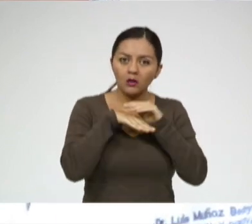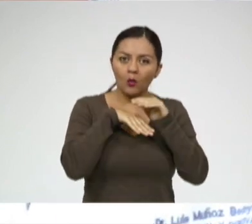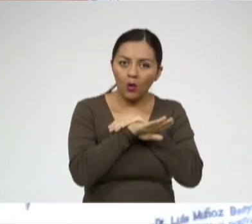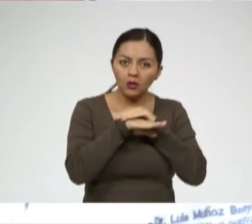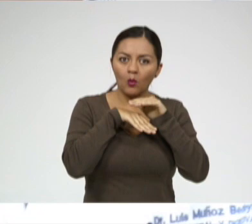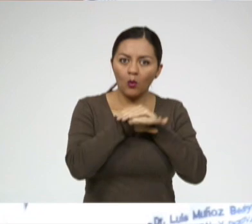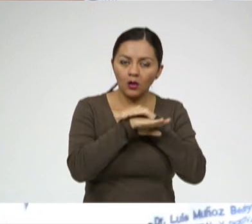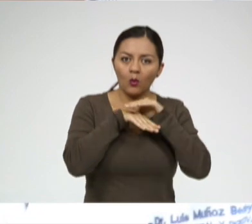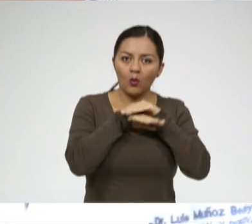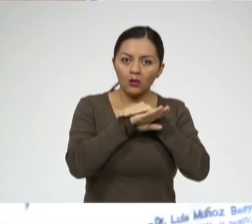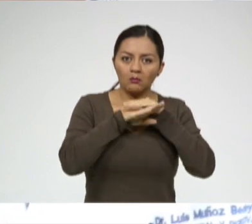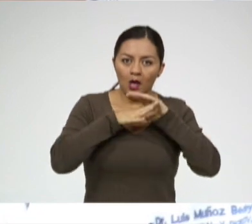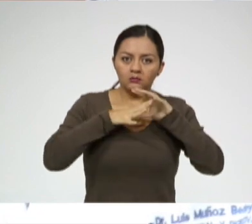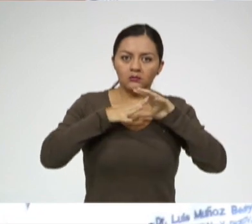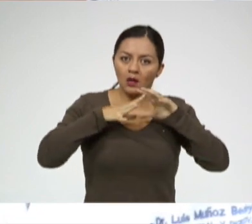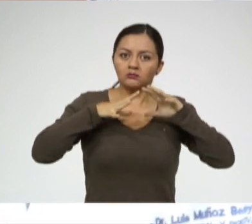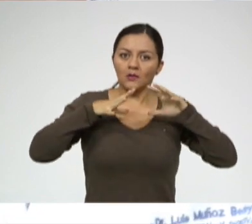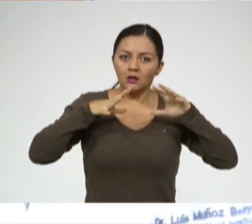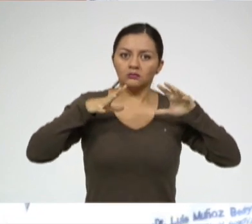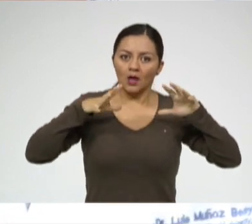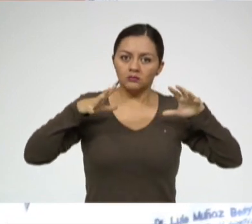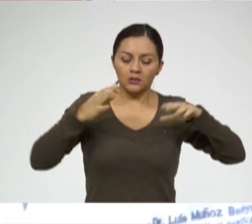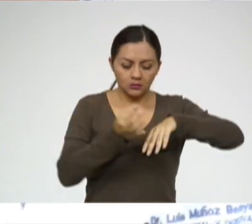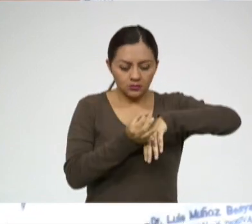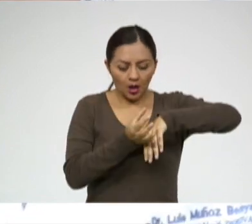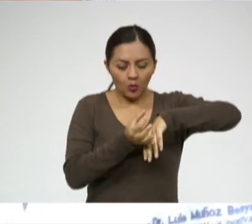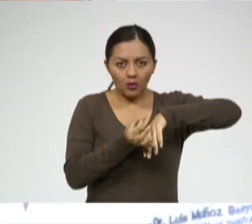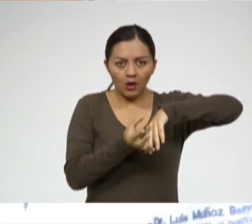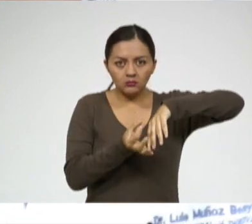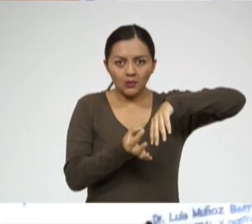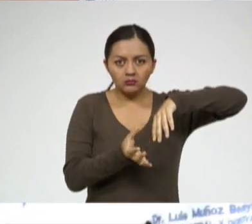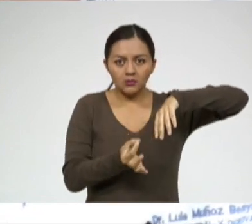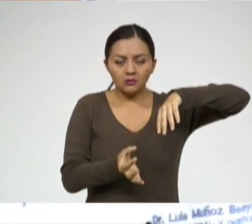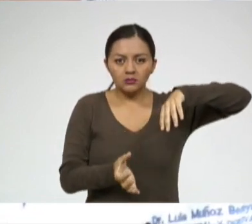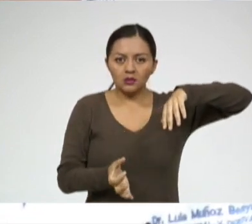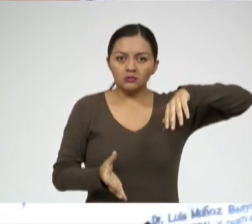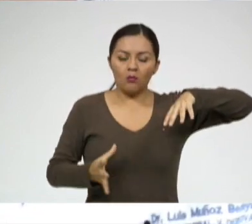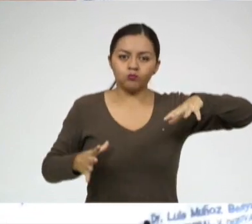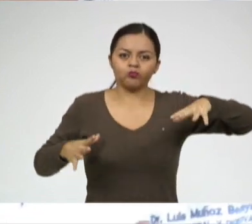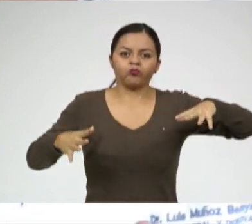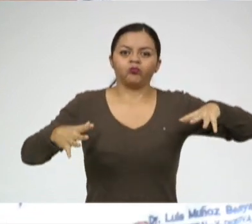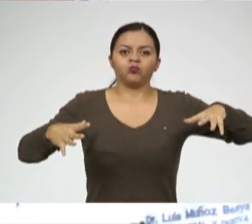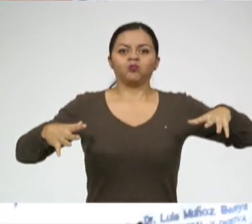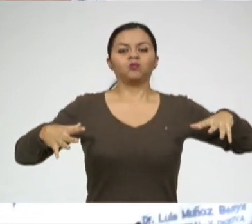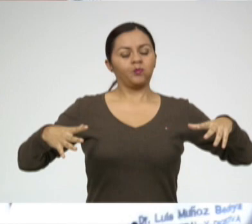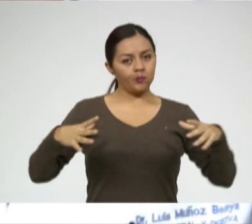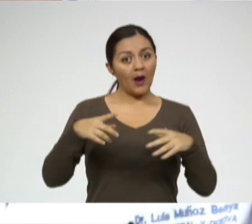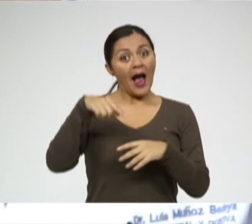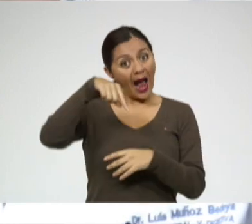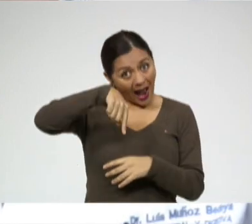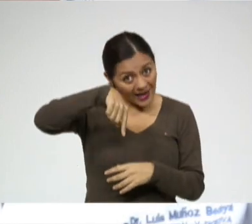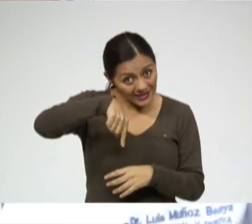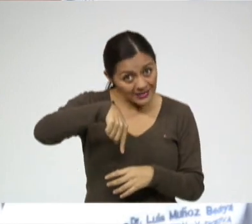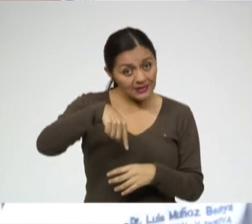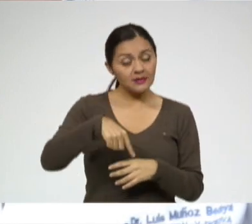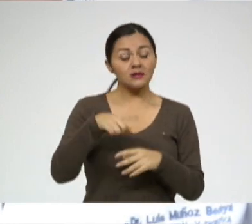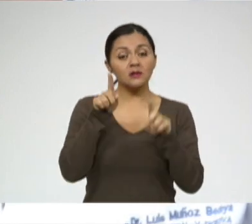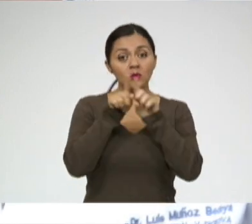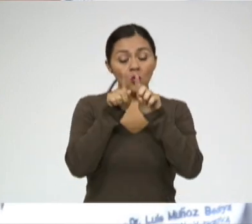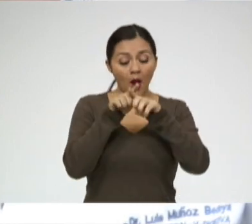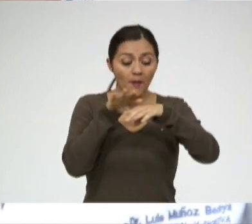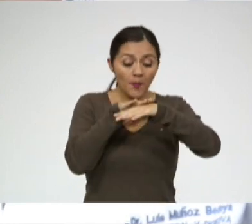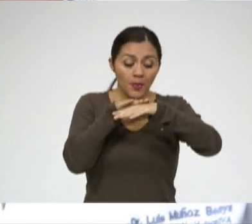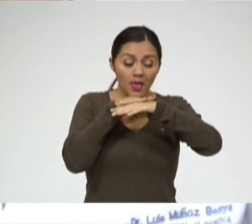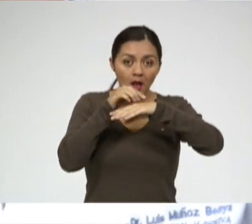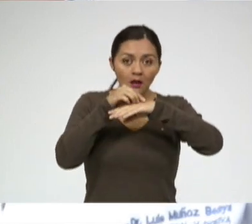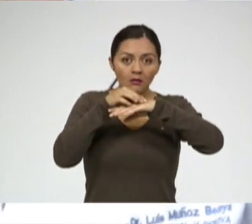cada vez más grandes las células grasas y más abundantes. Entonces esto así como se deposita debajo de